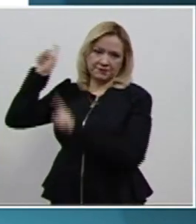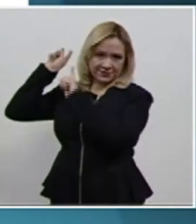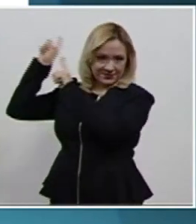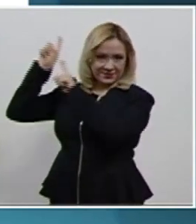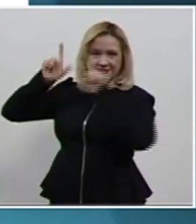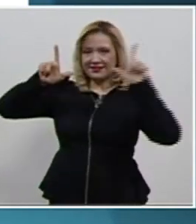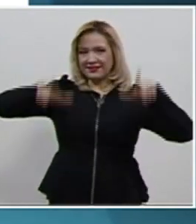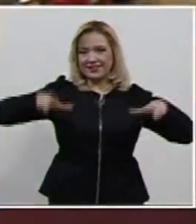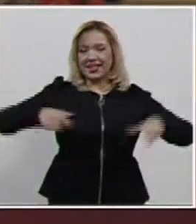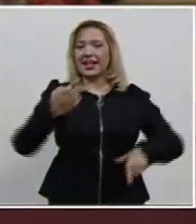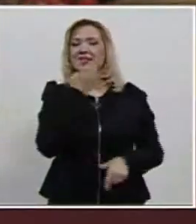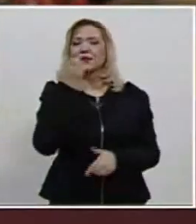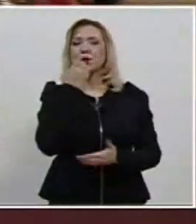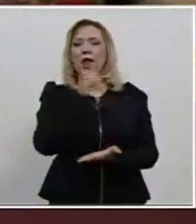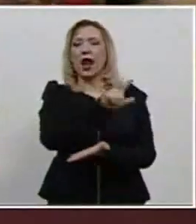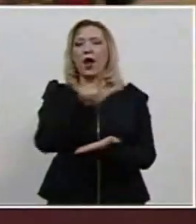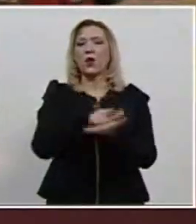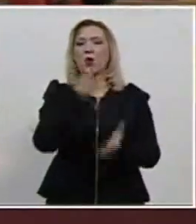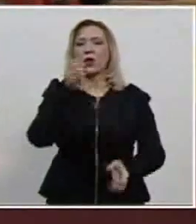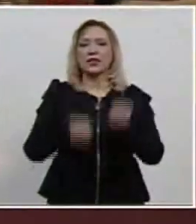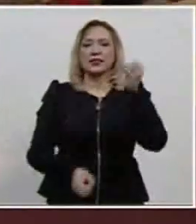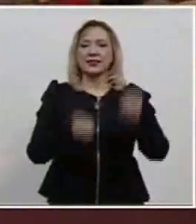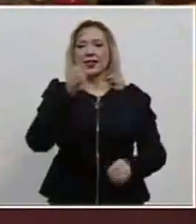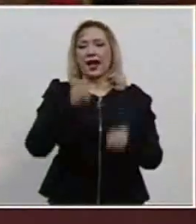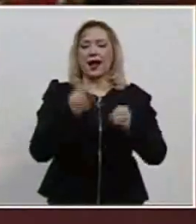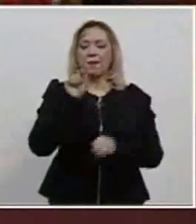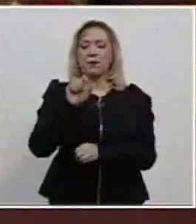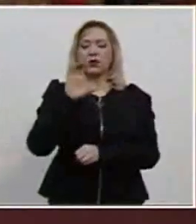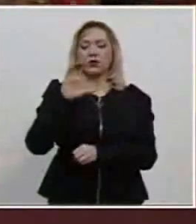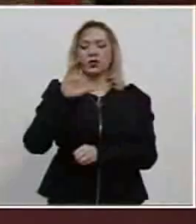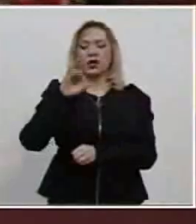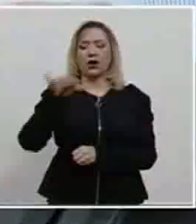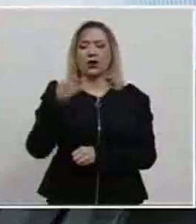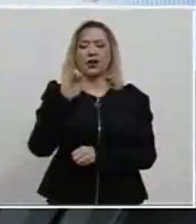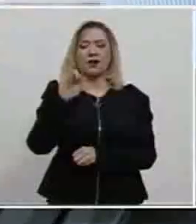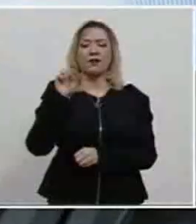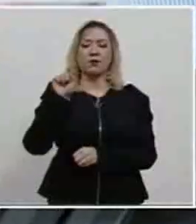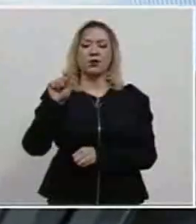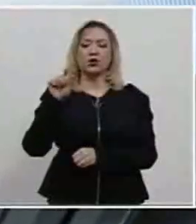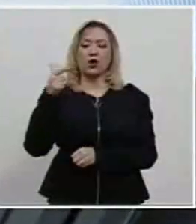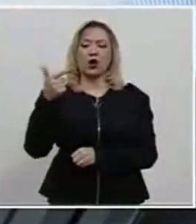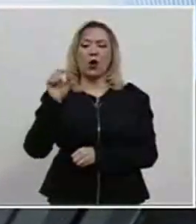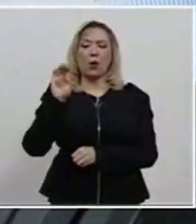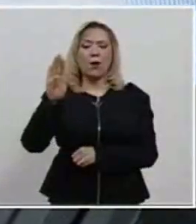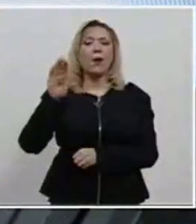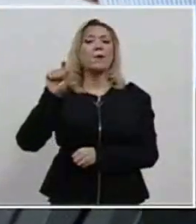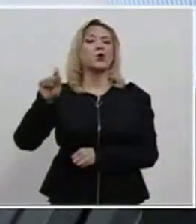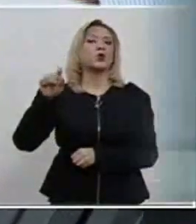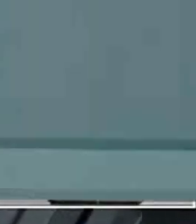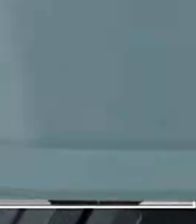escuelajudicial.cjf.gov.mx